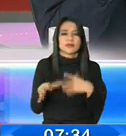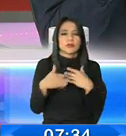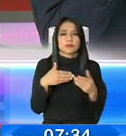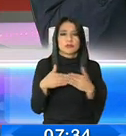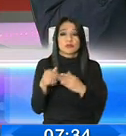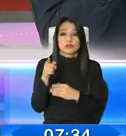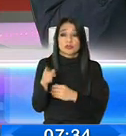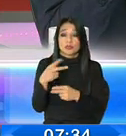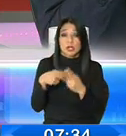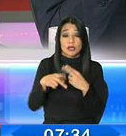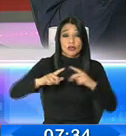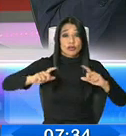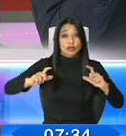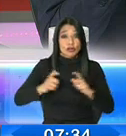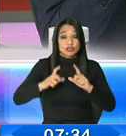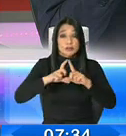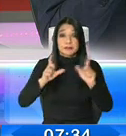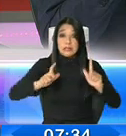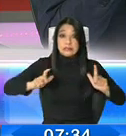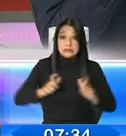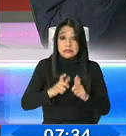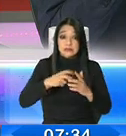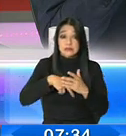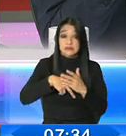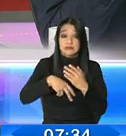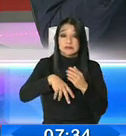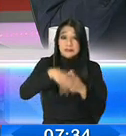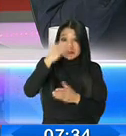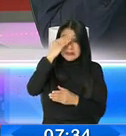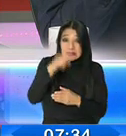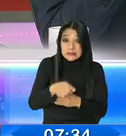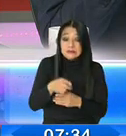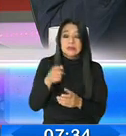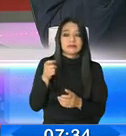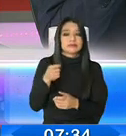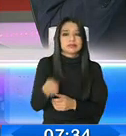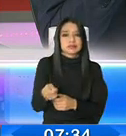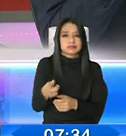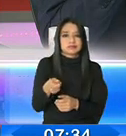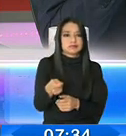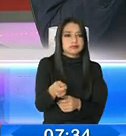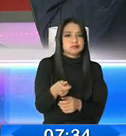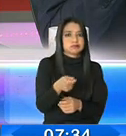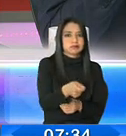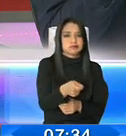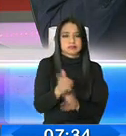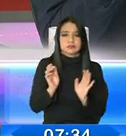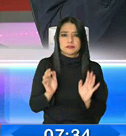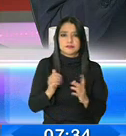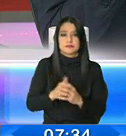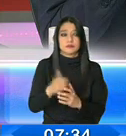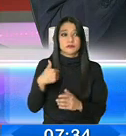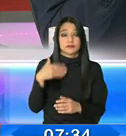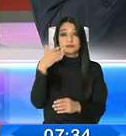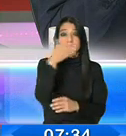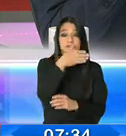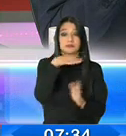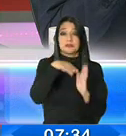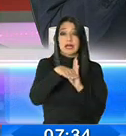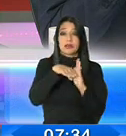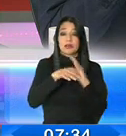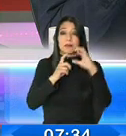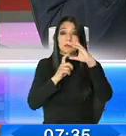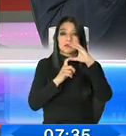Simplemente es un crédito que va a la vena de estos sectores. Usted se acerca al Banco del Pacífico.